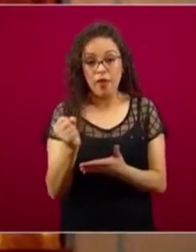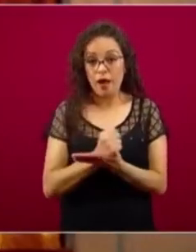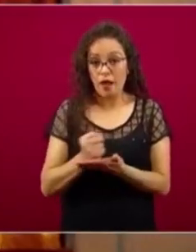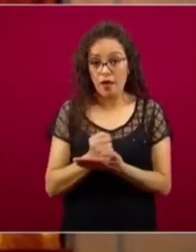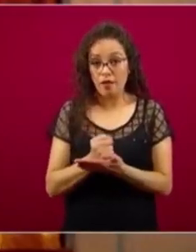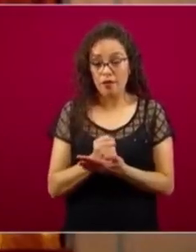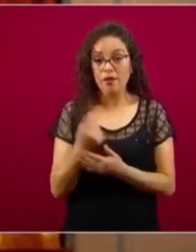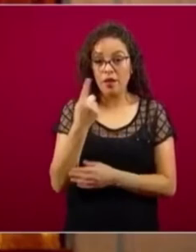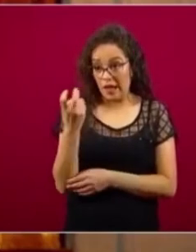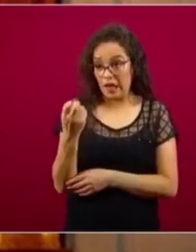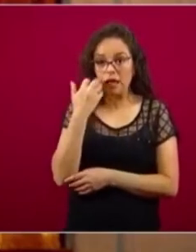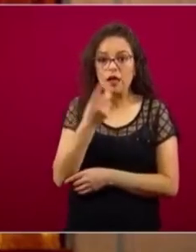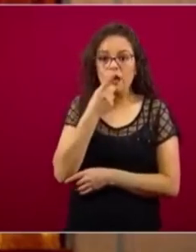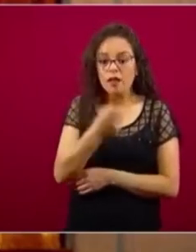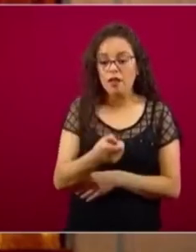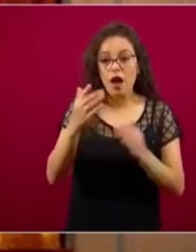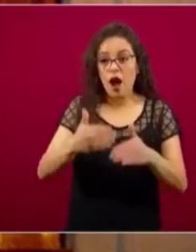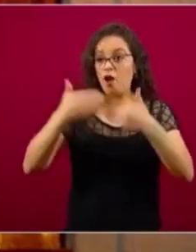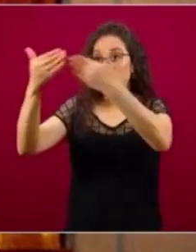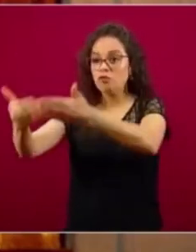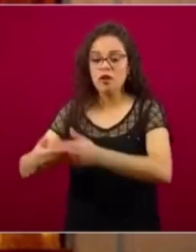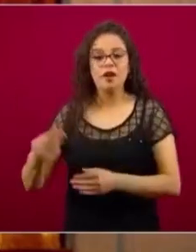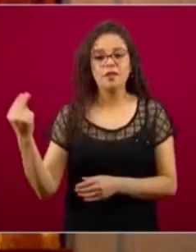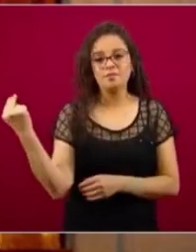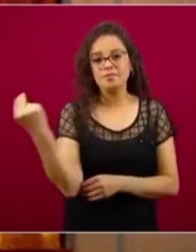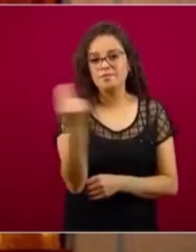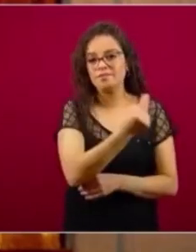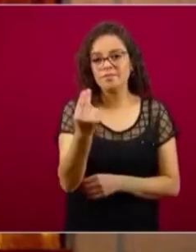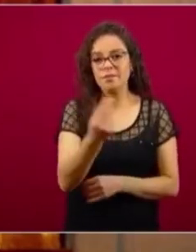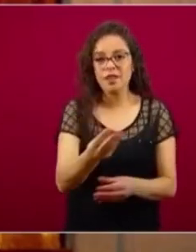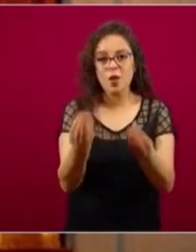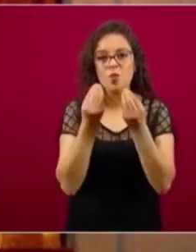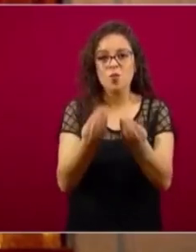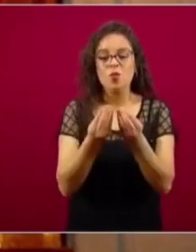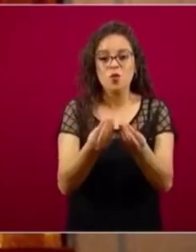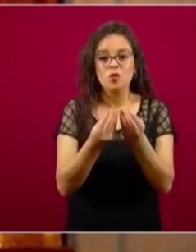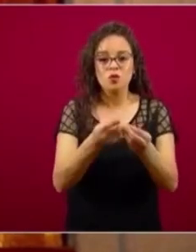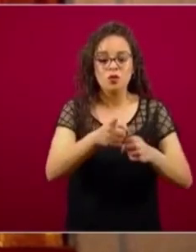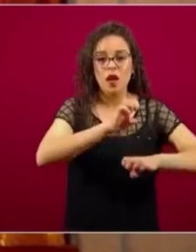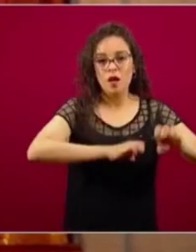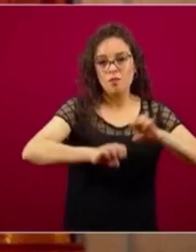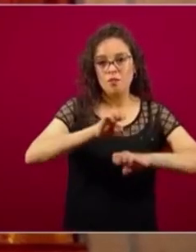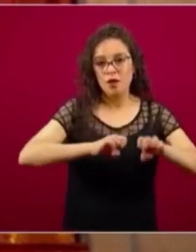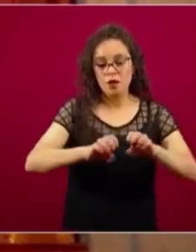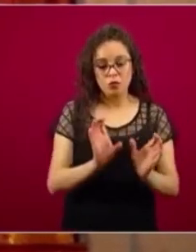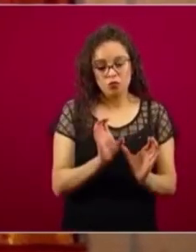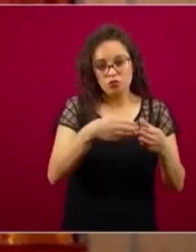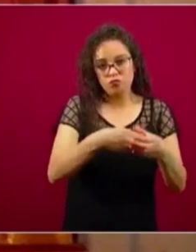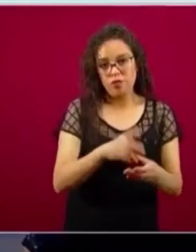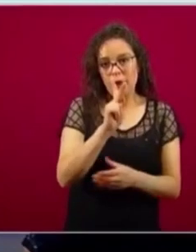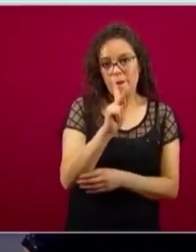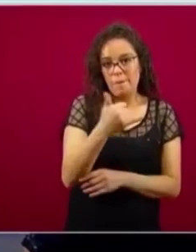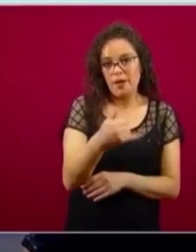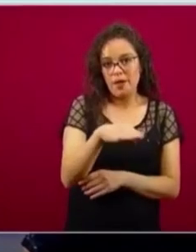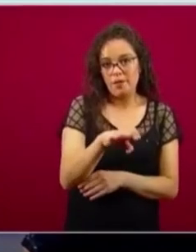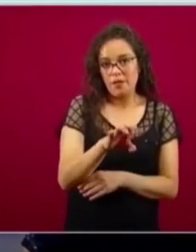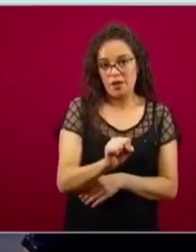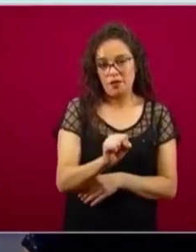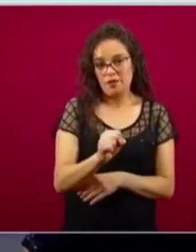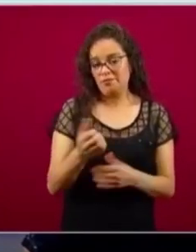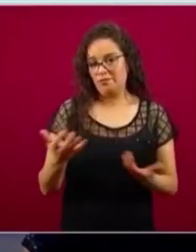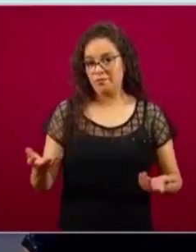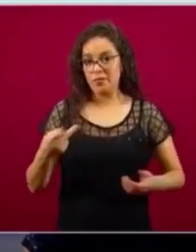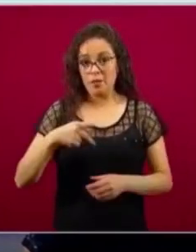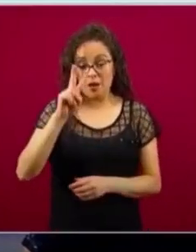necesidad allá afuera de este tipo de empresas, de pequeñas empresas. Sin embargo, si el criterio